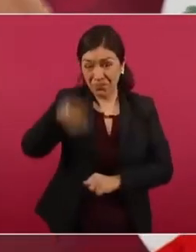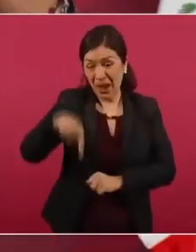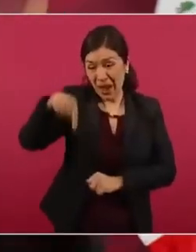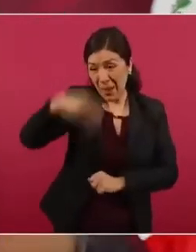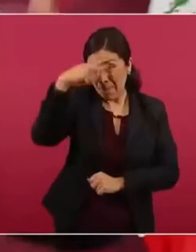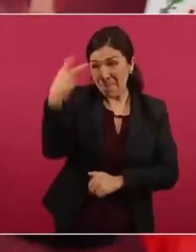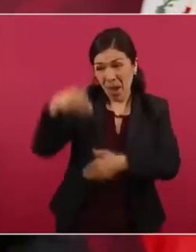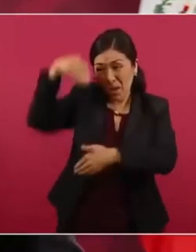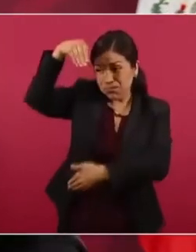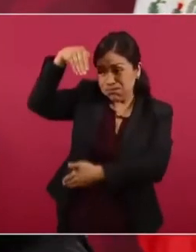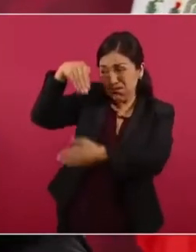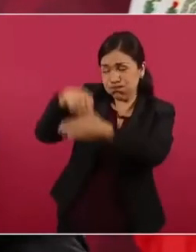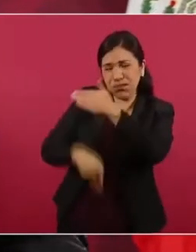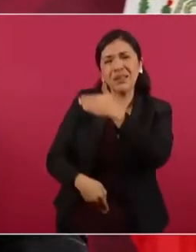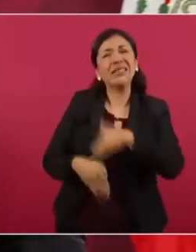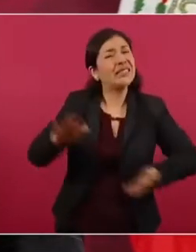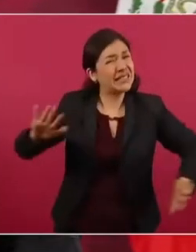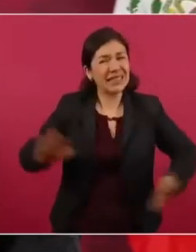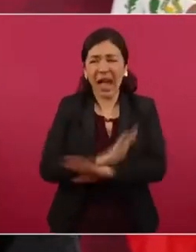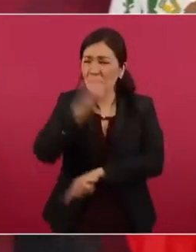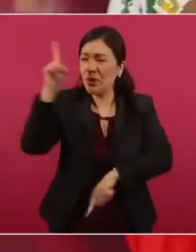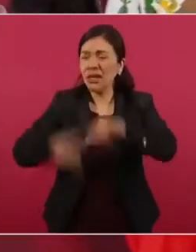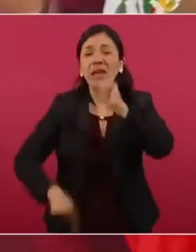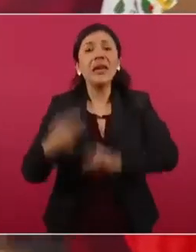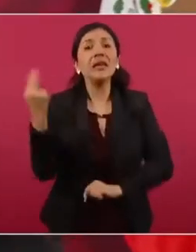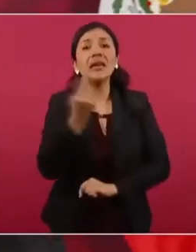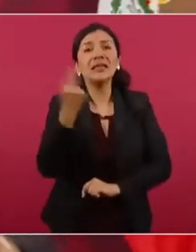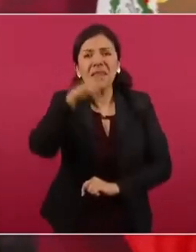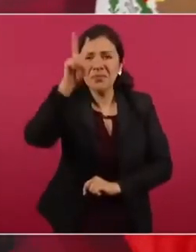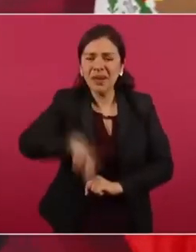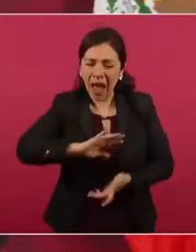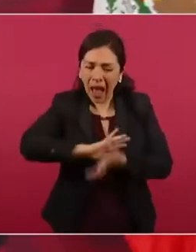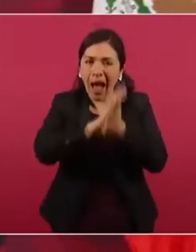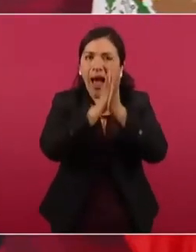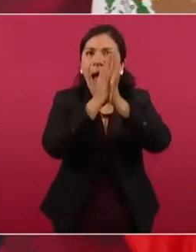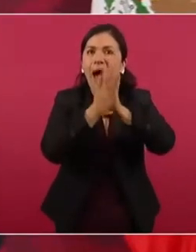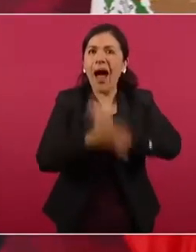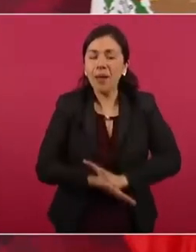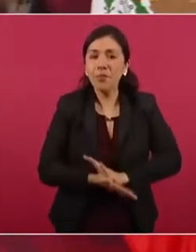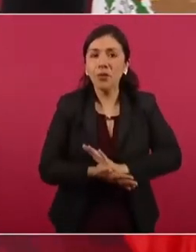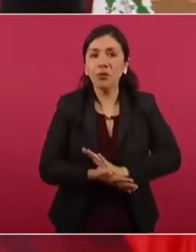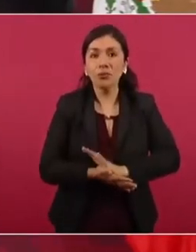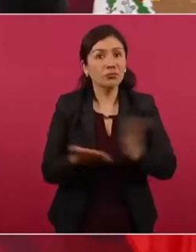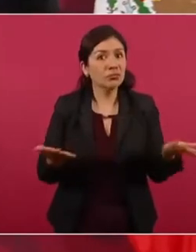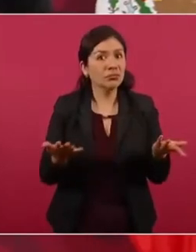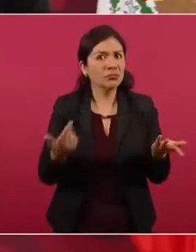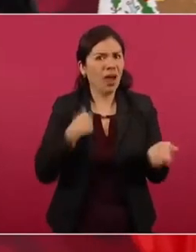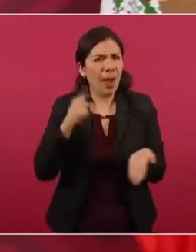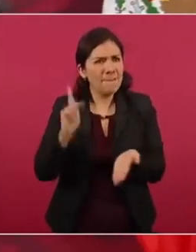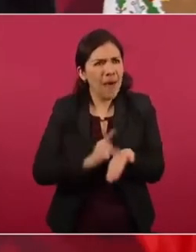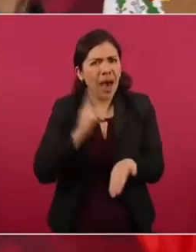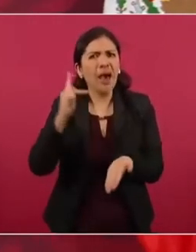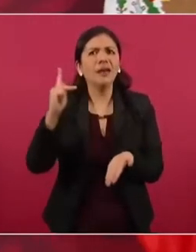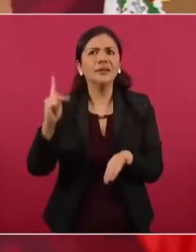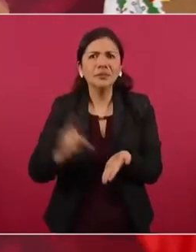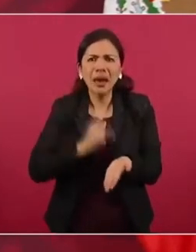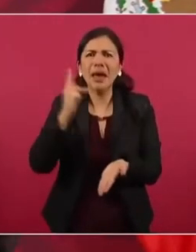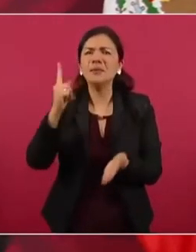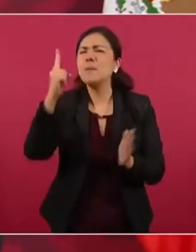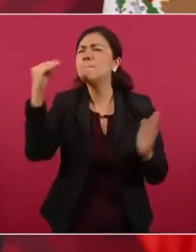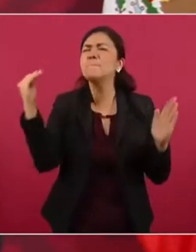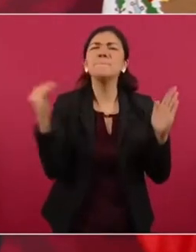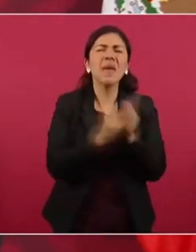se necesitaba una transformación, lo he dicho una y mil veces